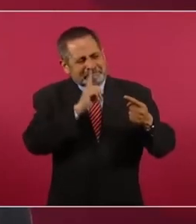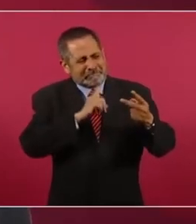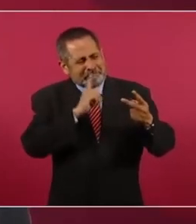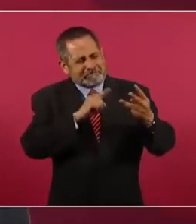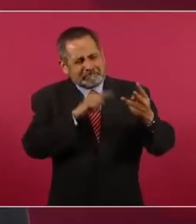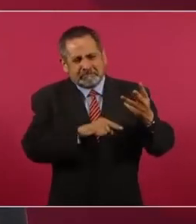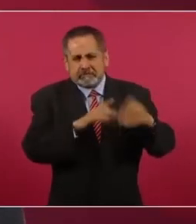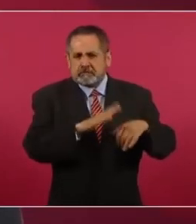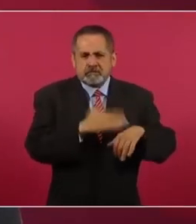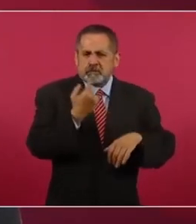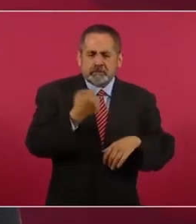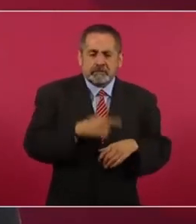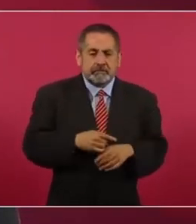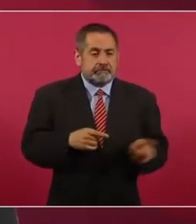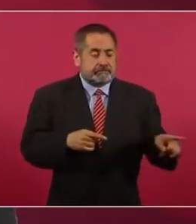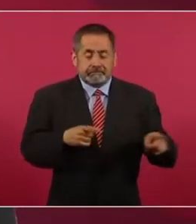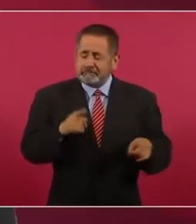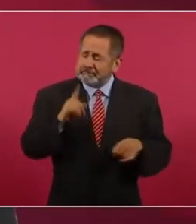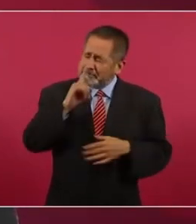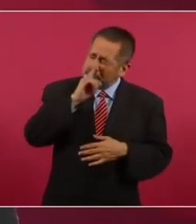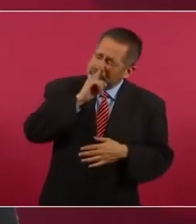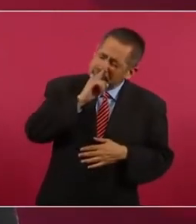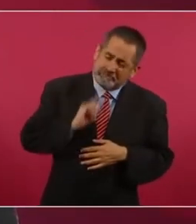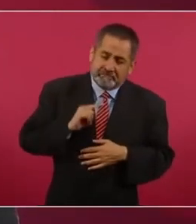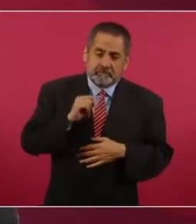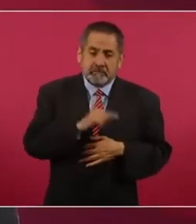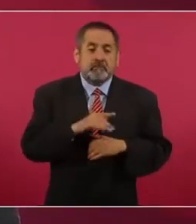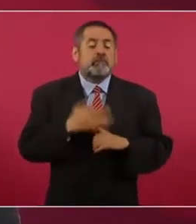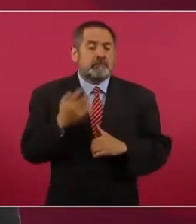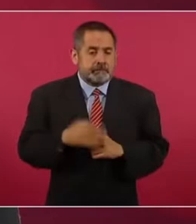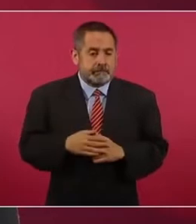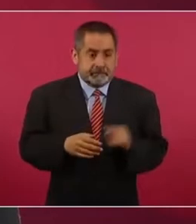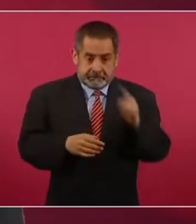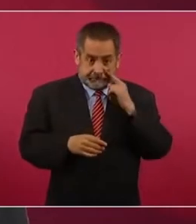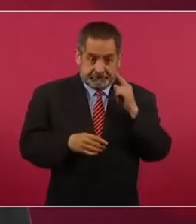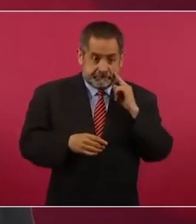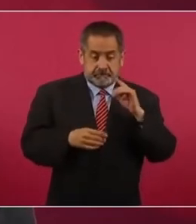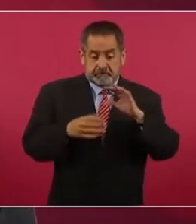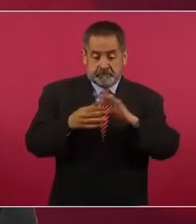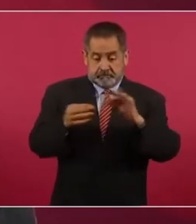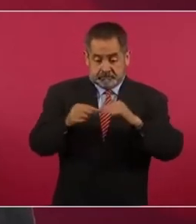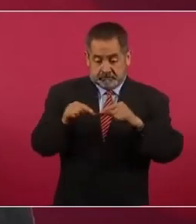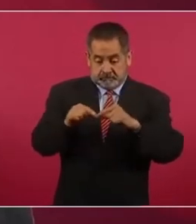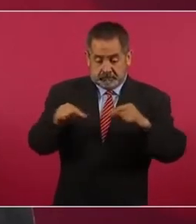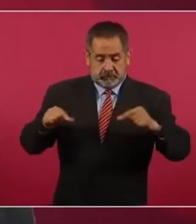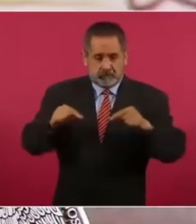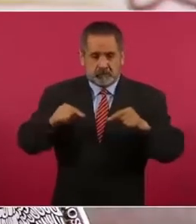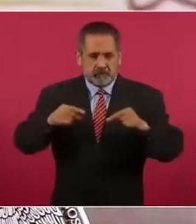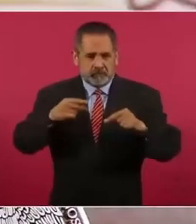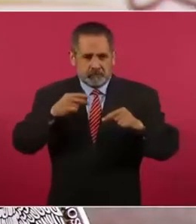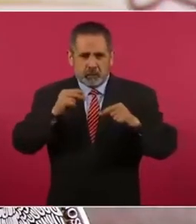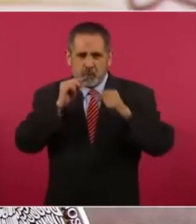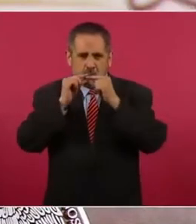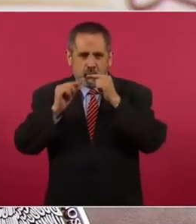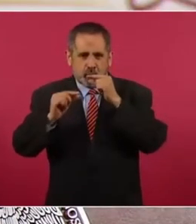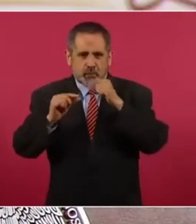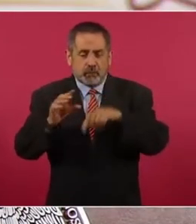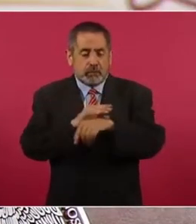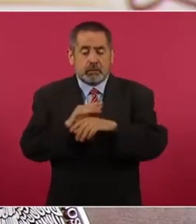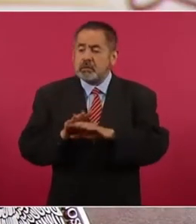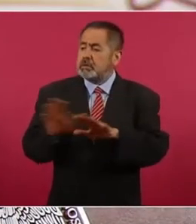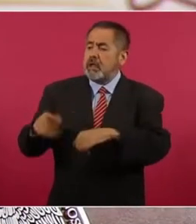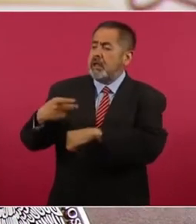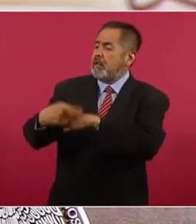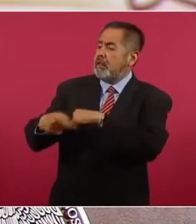siglo XX. La gran mentira es que los nuevos productos, vapeadores y cigarrillos electrónicos, son menos